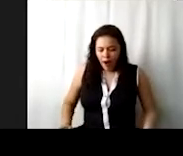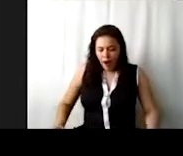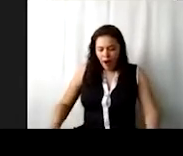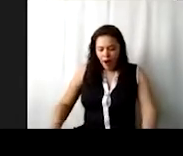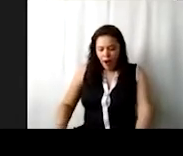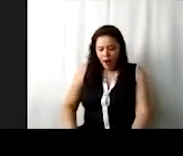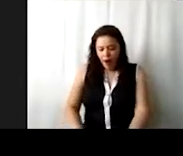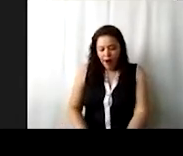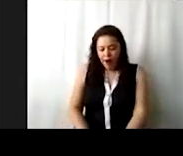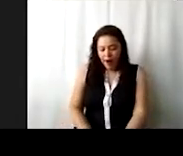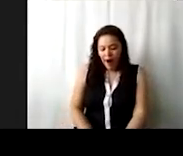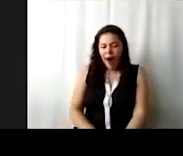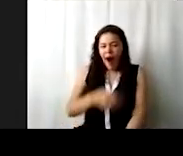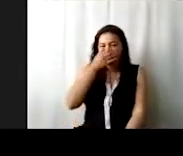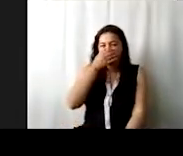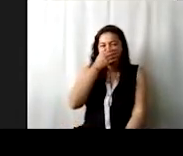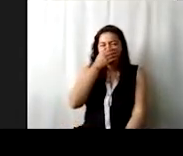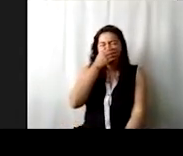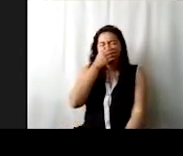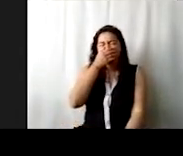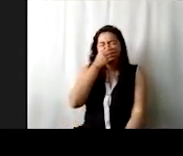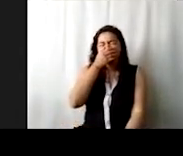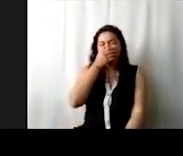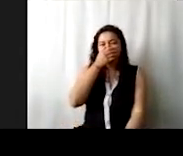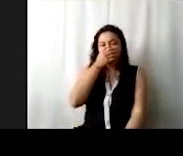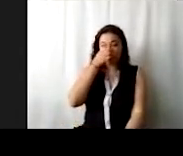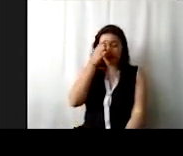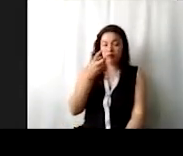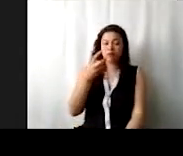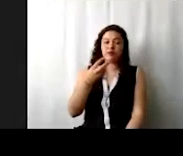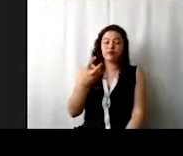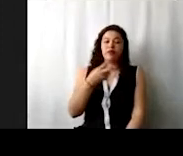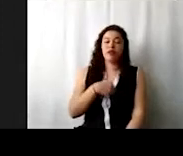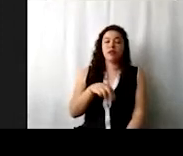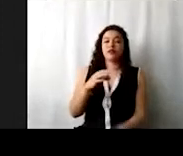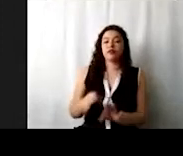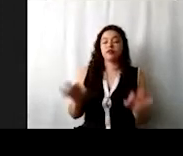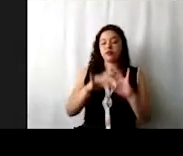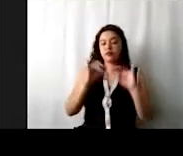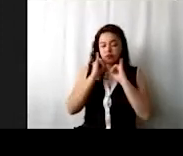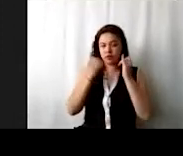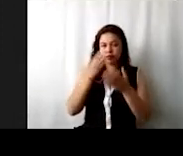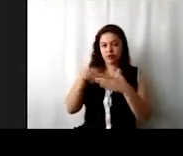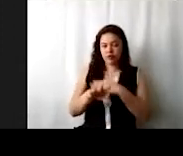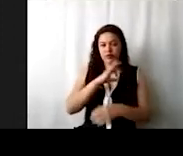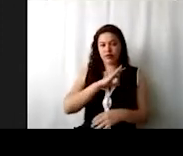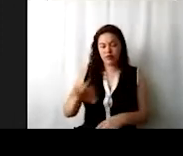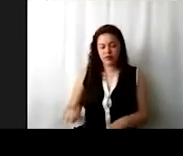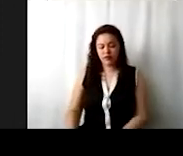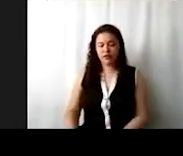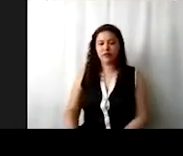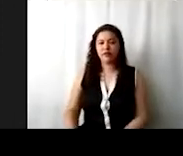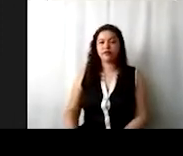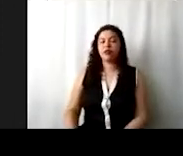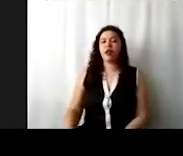Bueno, para eso es importante que ustedes puedan acceder al portal de la Junta. Y del portal, bueno,